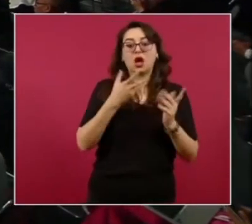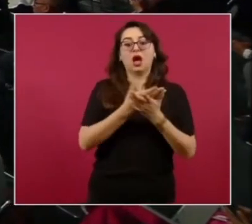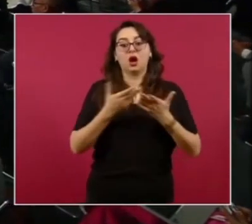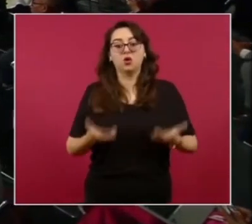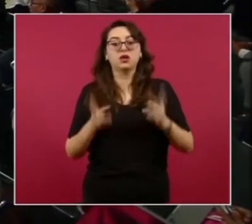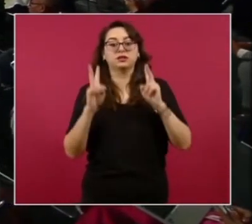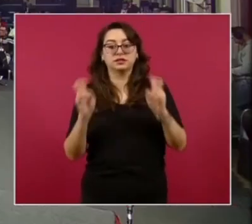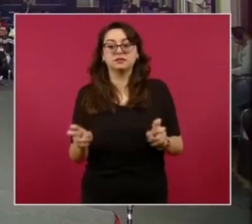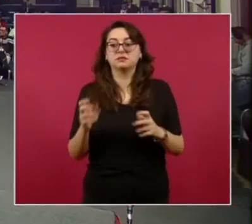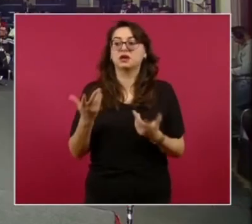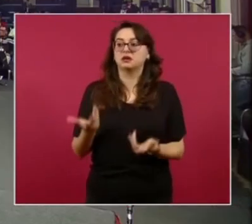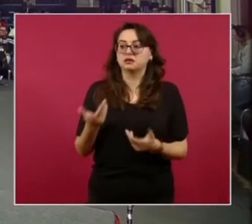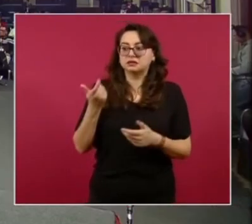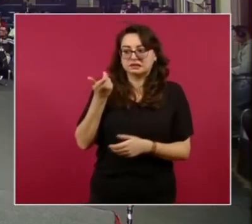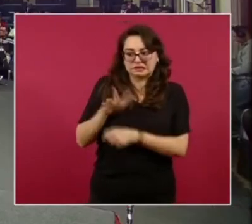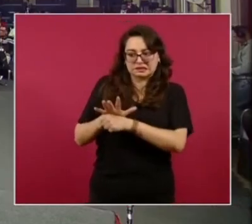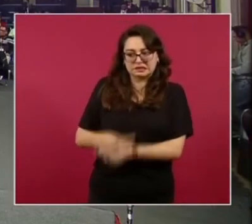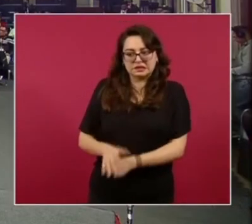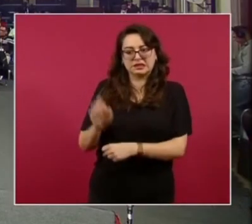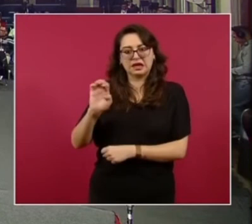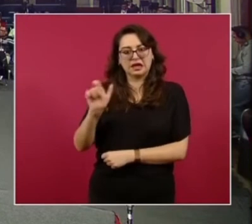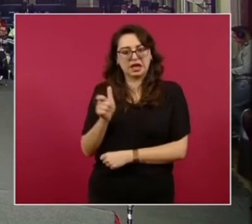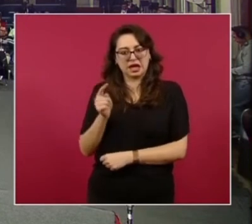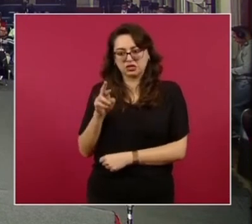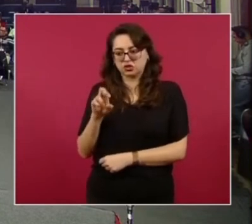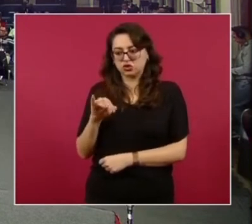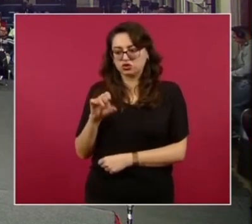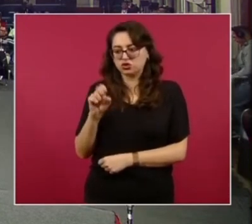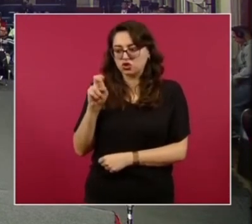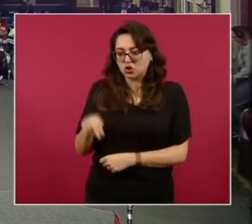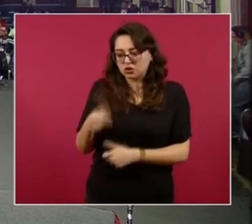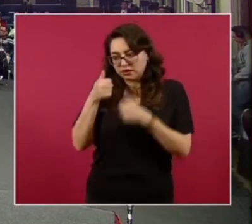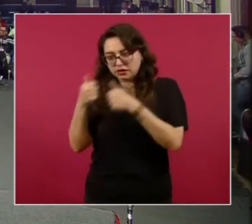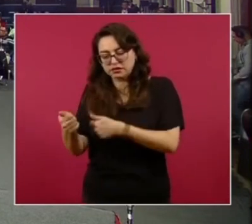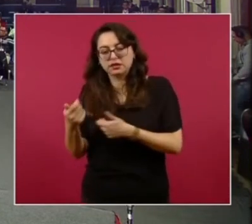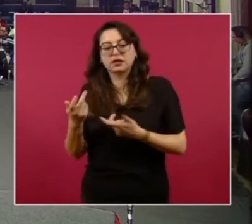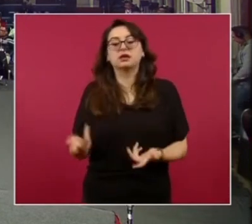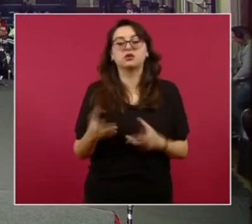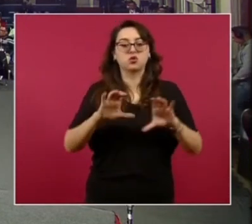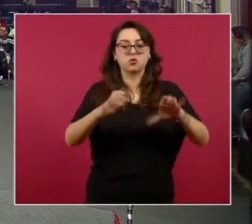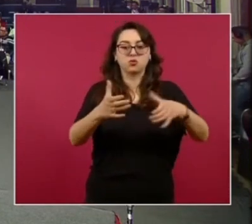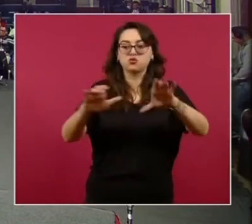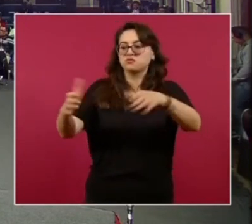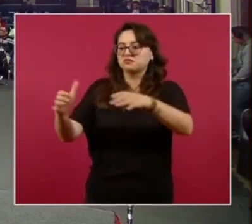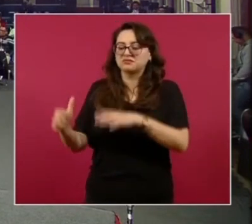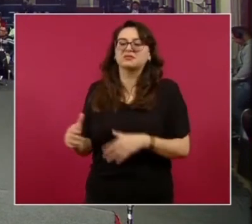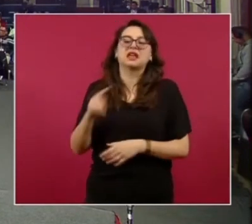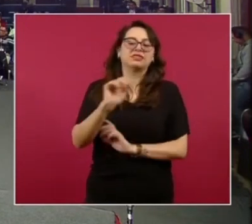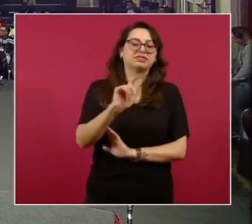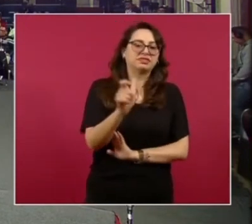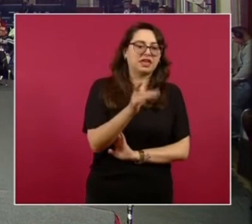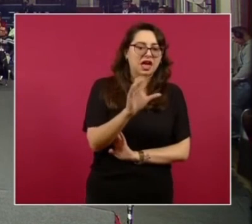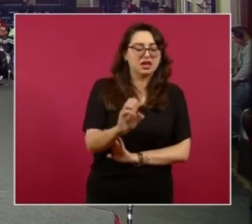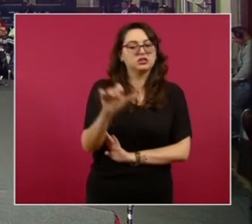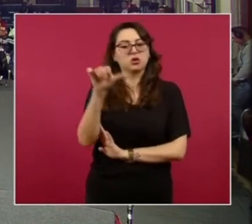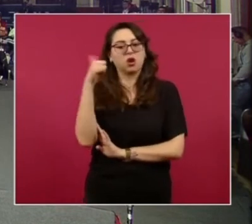extorsión Hay varios reportes que nos han llegado de las propias comunidades De Taxco, de Acapulco, ahorita les